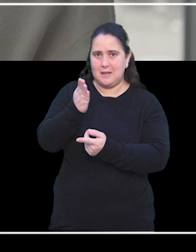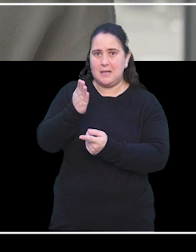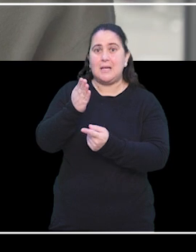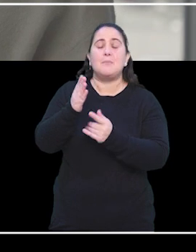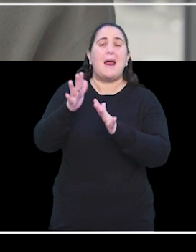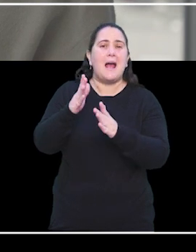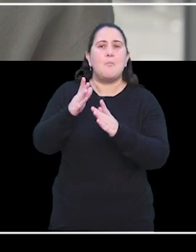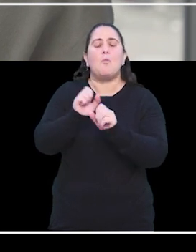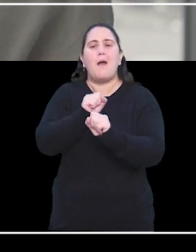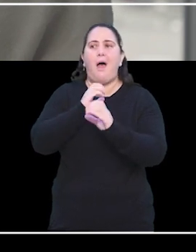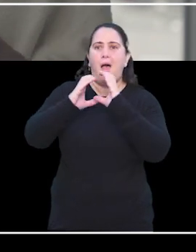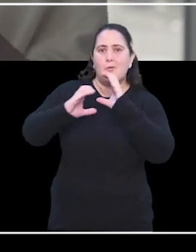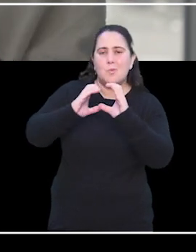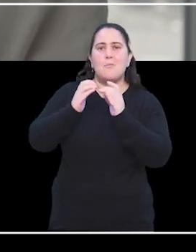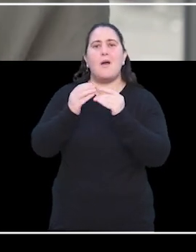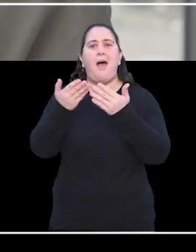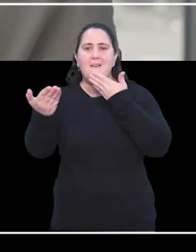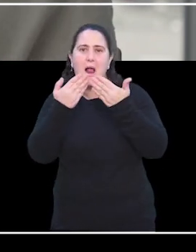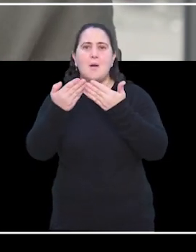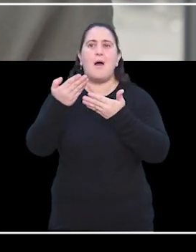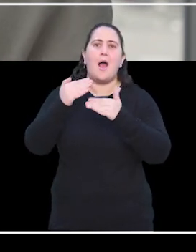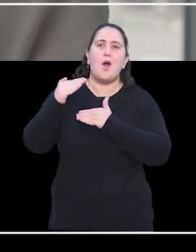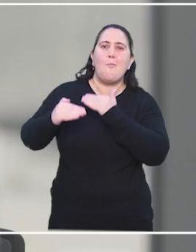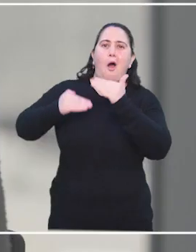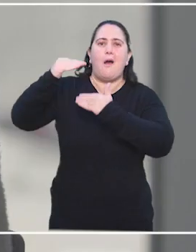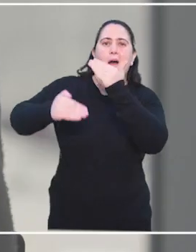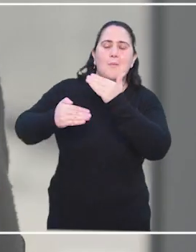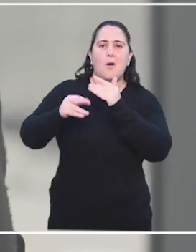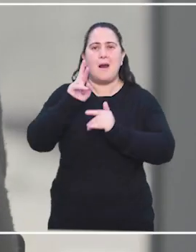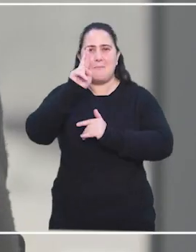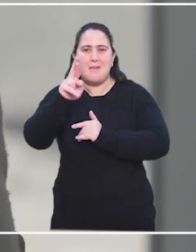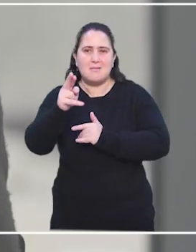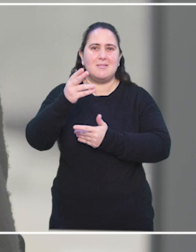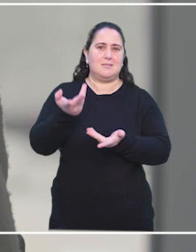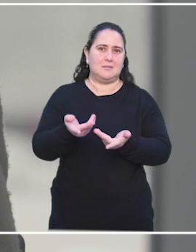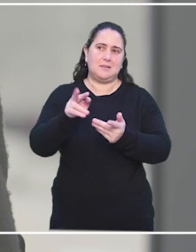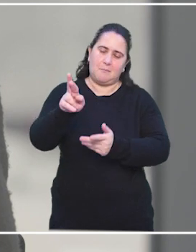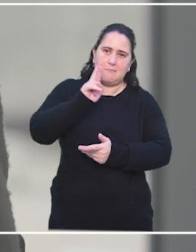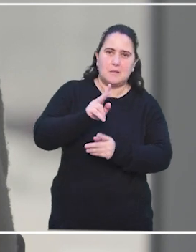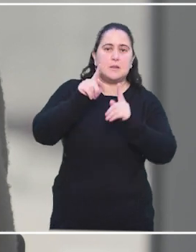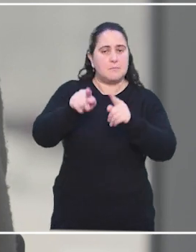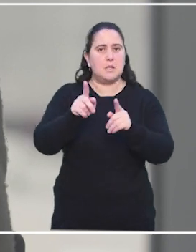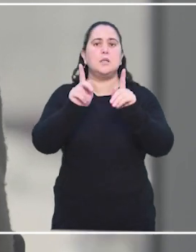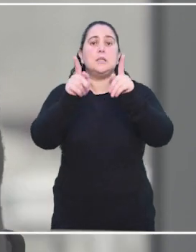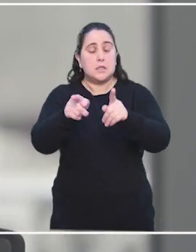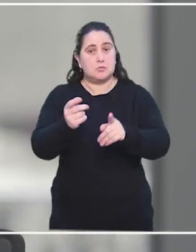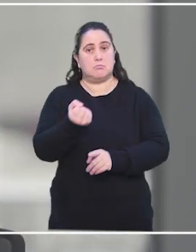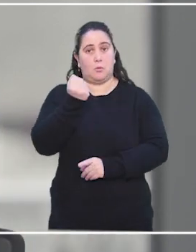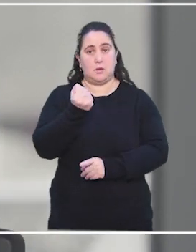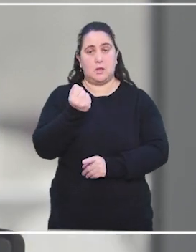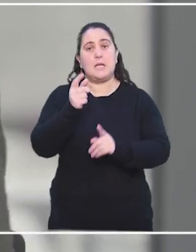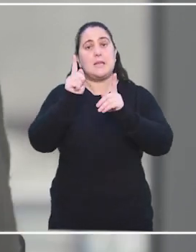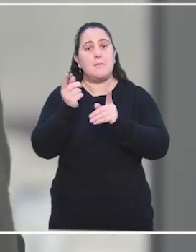diálogo constructivo, qué es la interacción con otros respetuosos y usar eso y tratar de